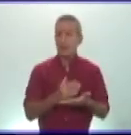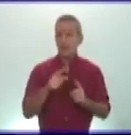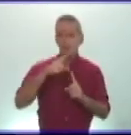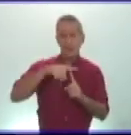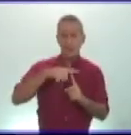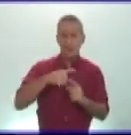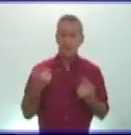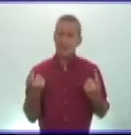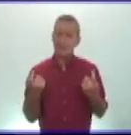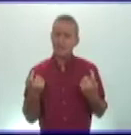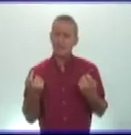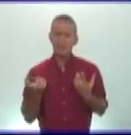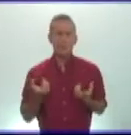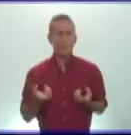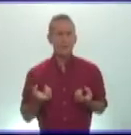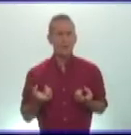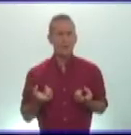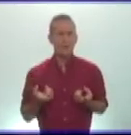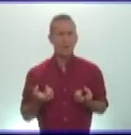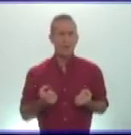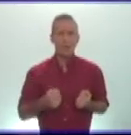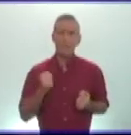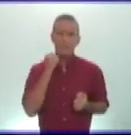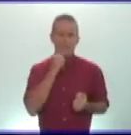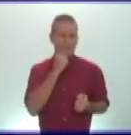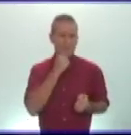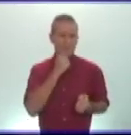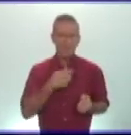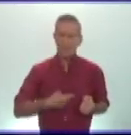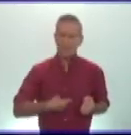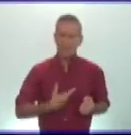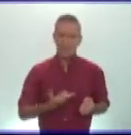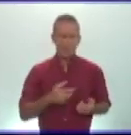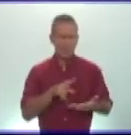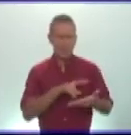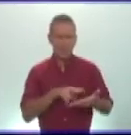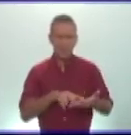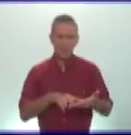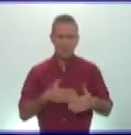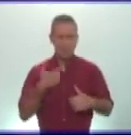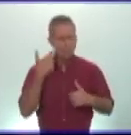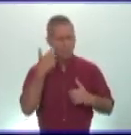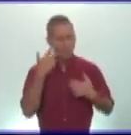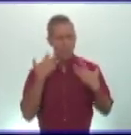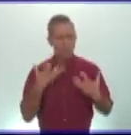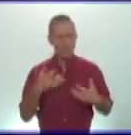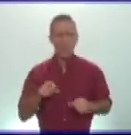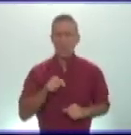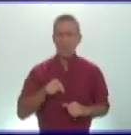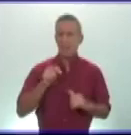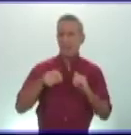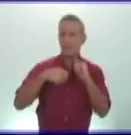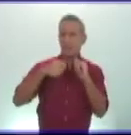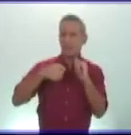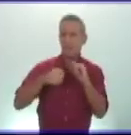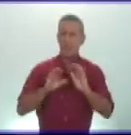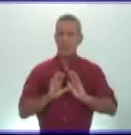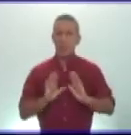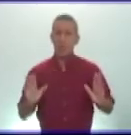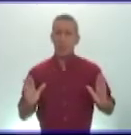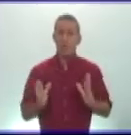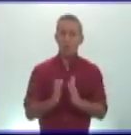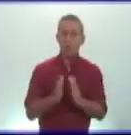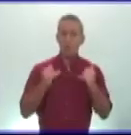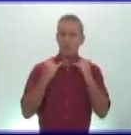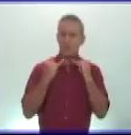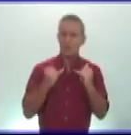nosotros para adquirir una mayor cultura pues la lectura imprescindible y estos materiales que hemos puesto pues complementan la información